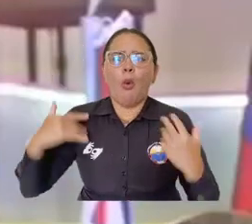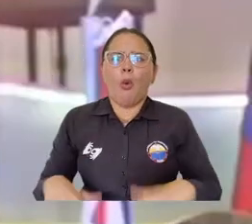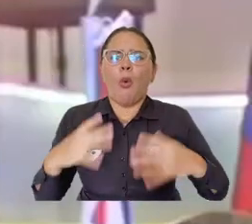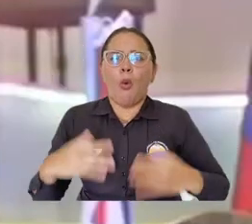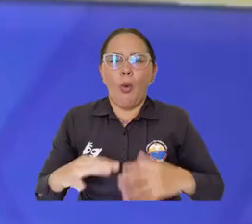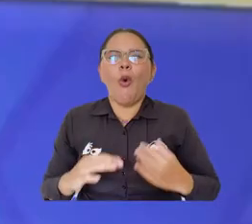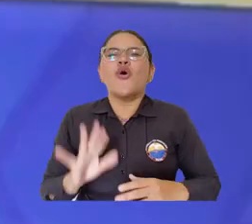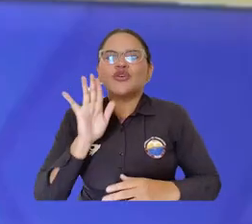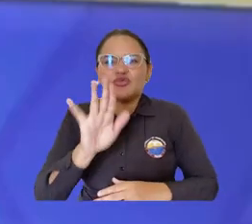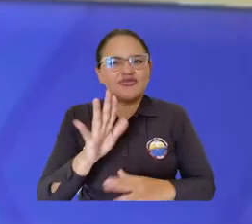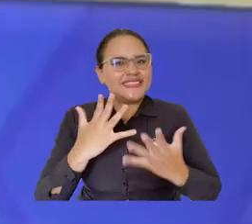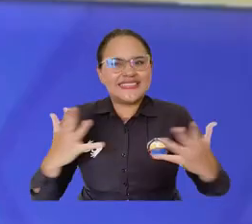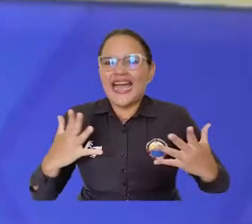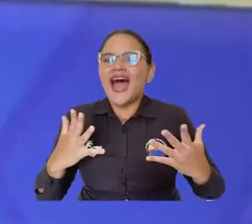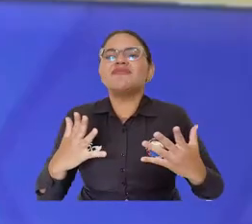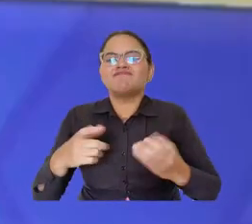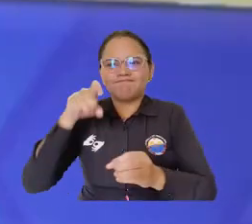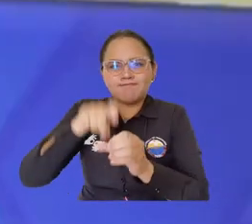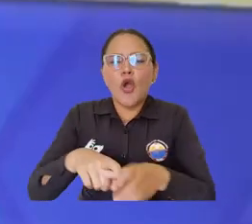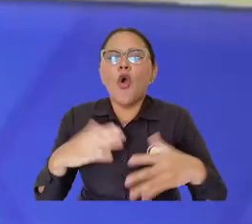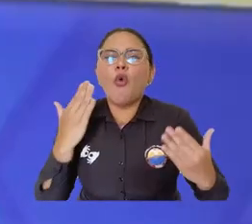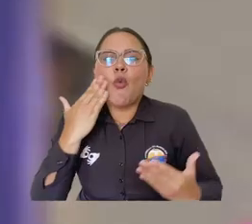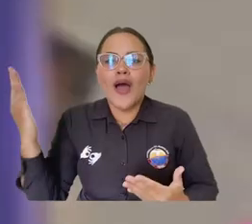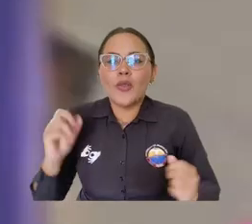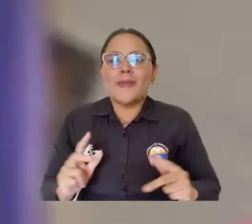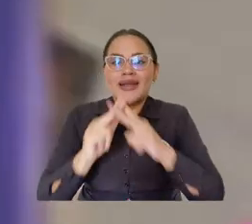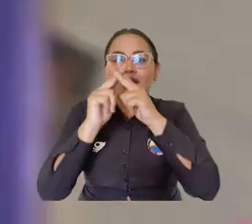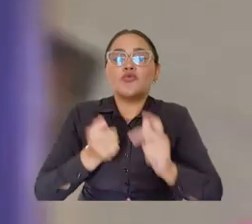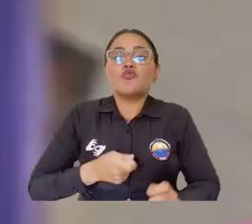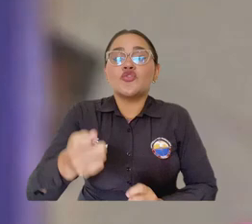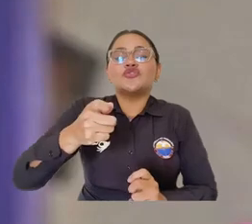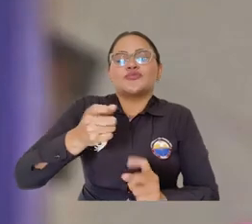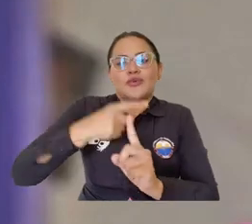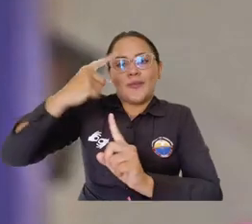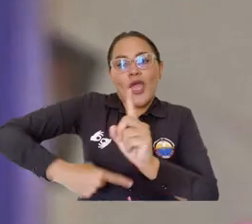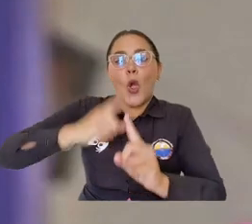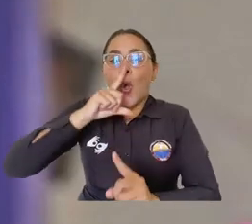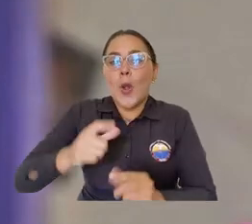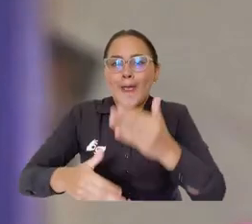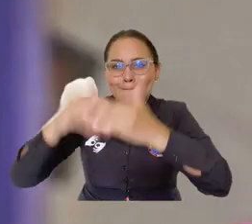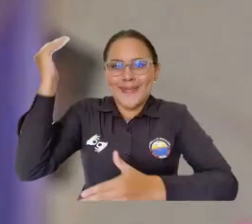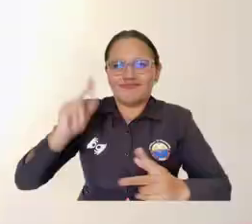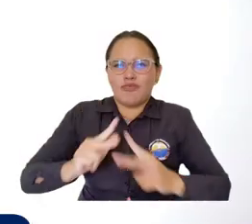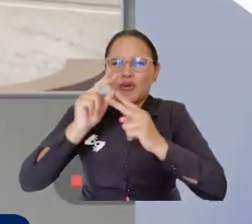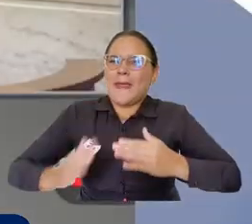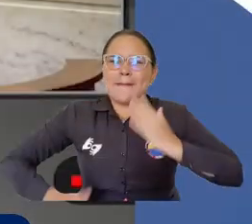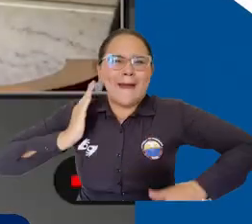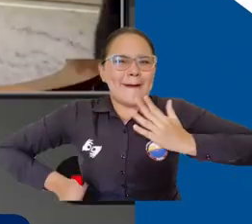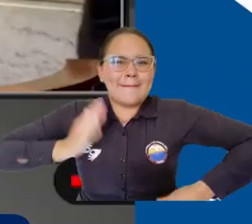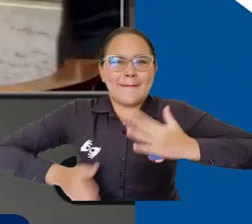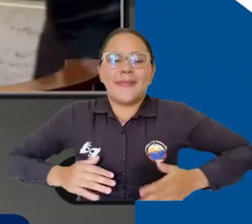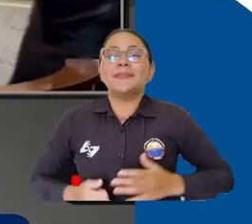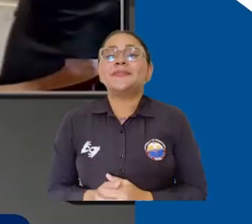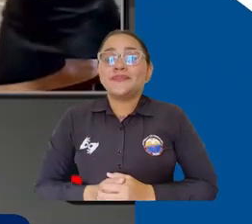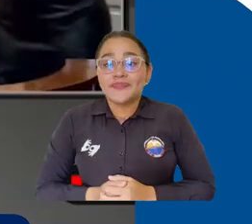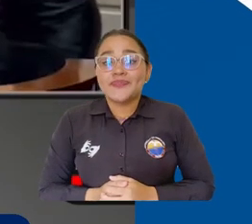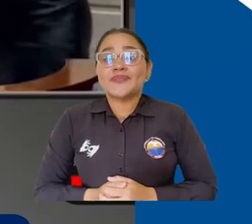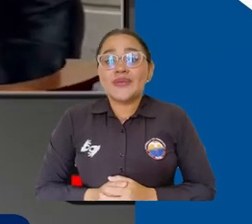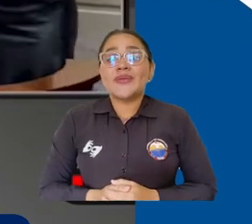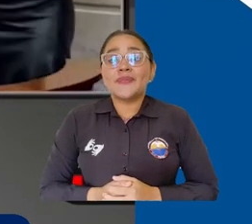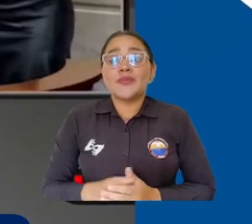ciclo olímpico con las que aseguró su cupo a las justas en París que iniciarán el próximo mes de julio. Para los jóvenes,